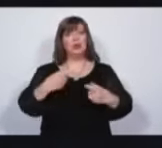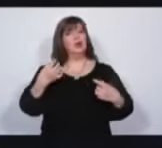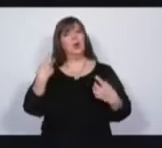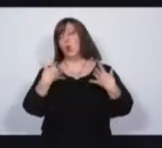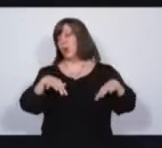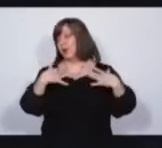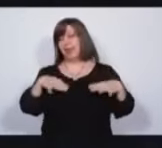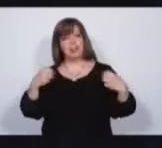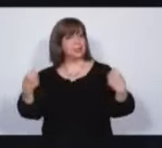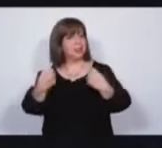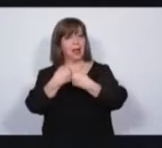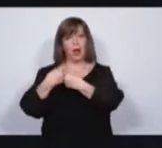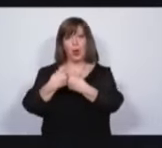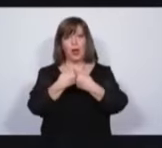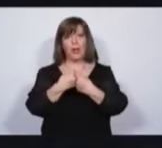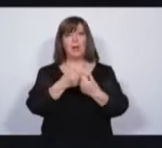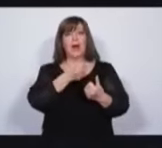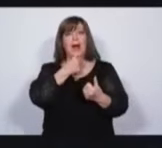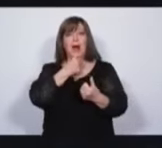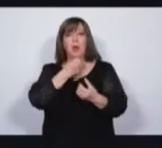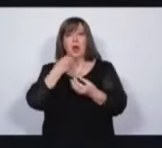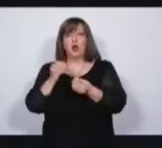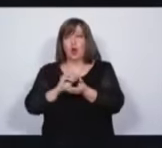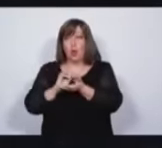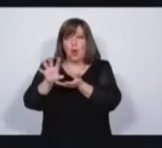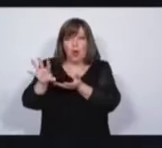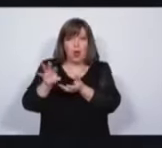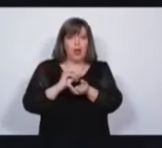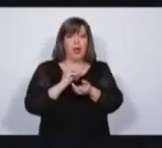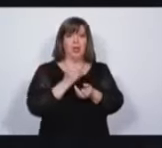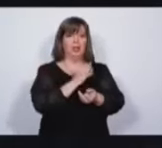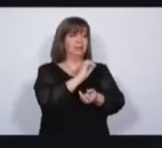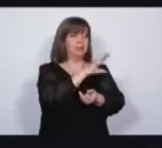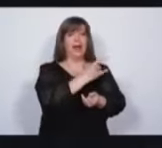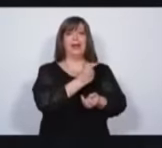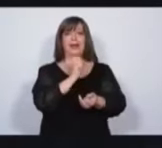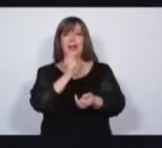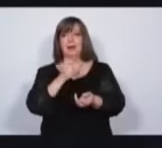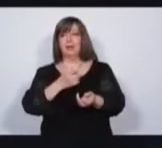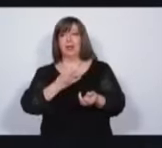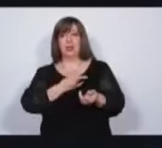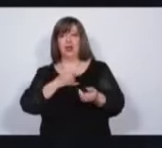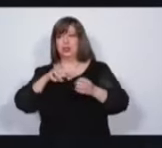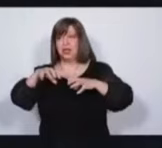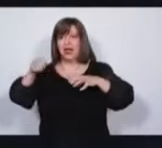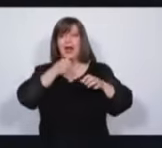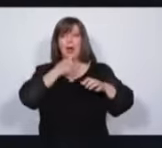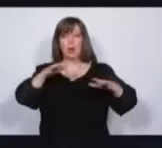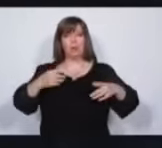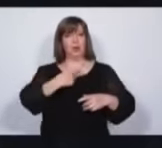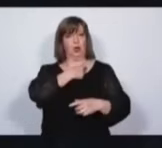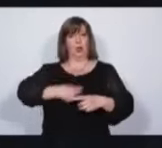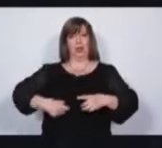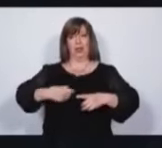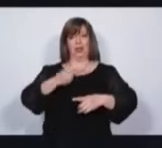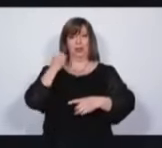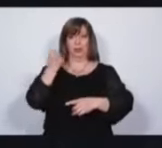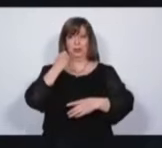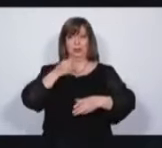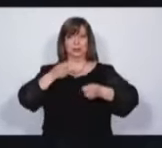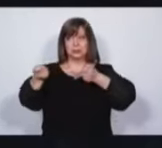por la distribución del agua justa y equitativa pero también necesitamos un gobernador que trabaje.